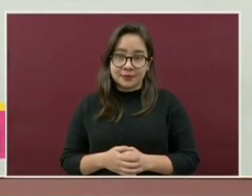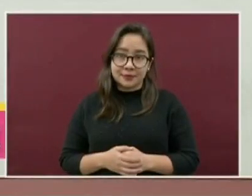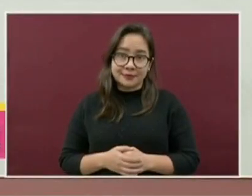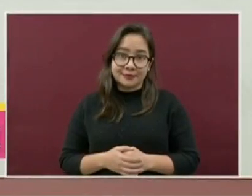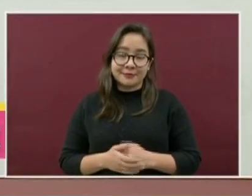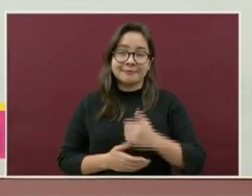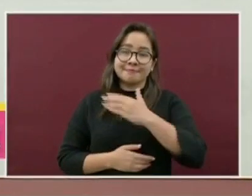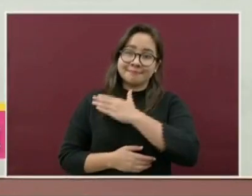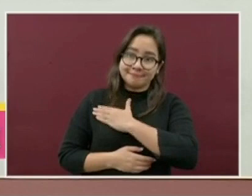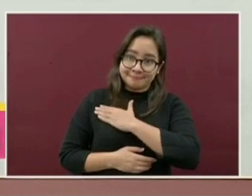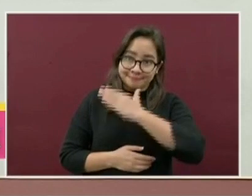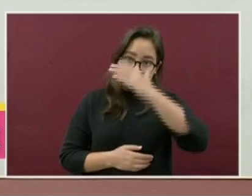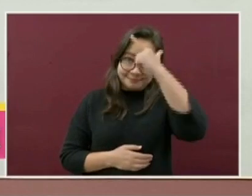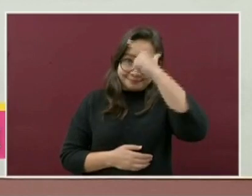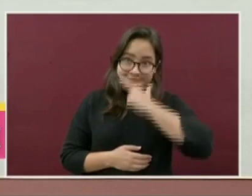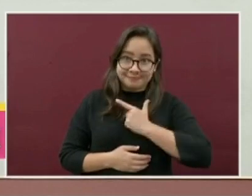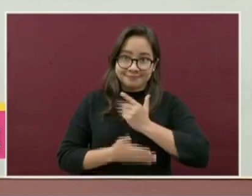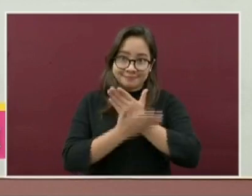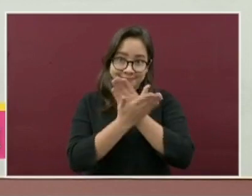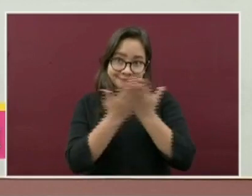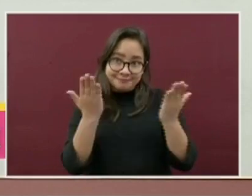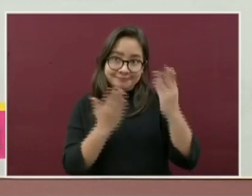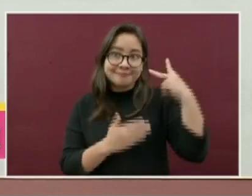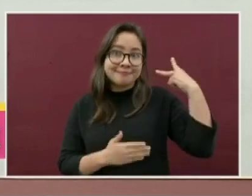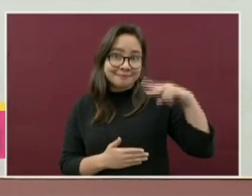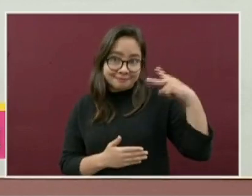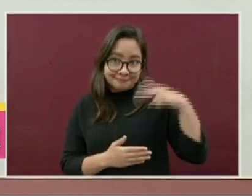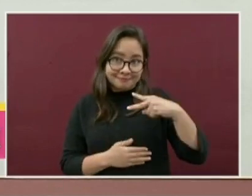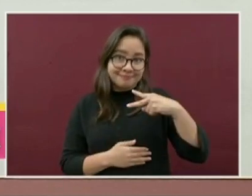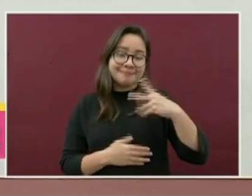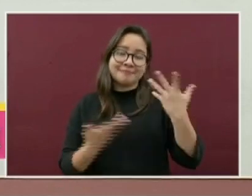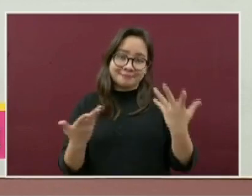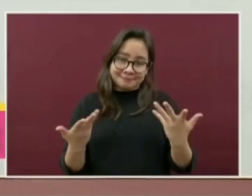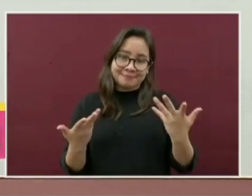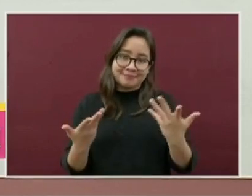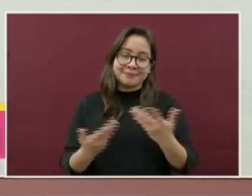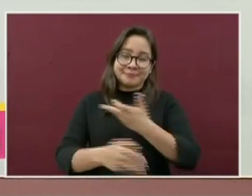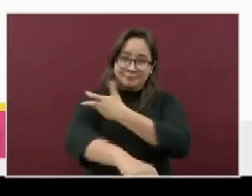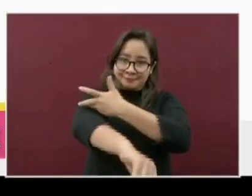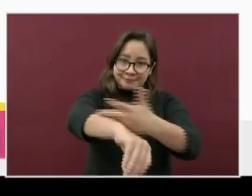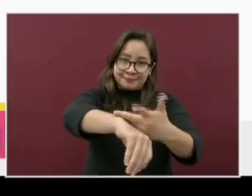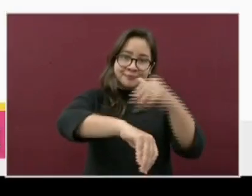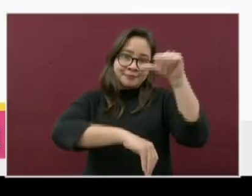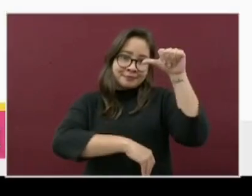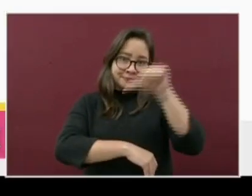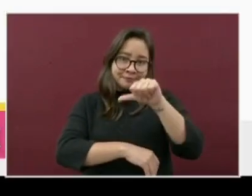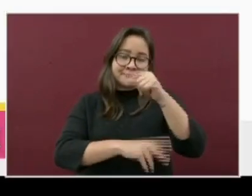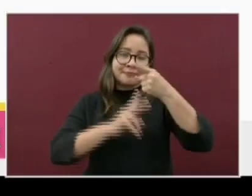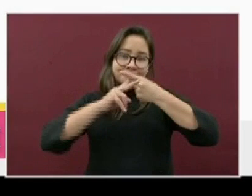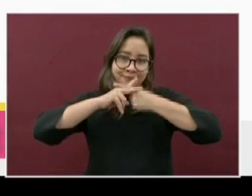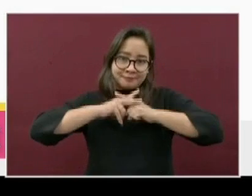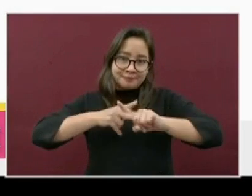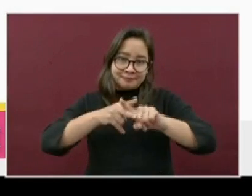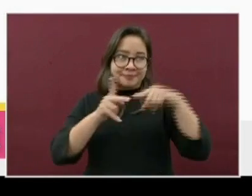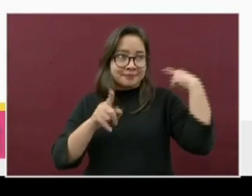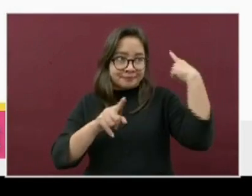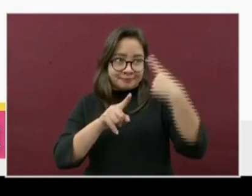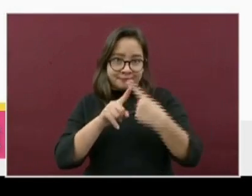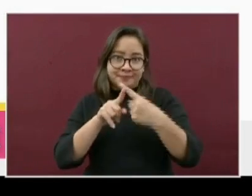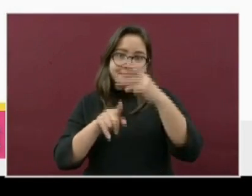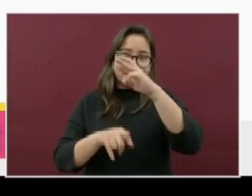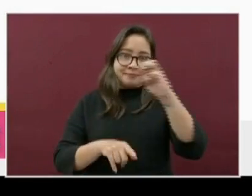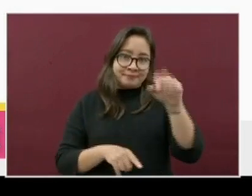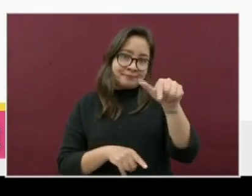Muy buenas noches, respetable familia veracruzana. Damos inicio al informe número 312 de la